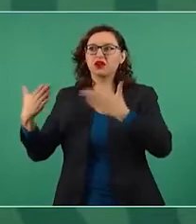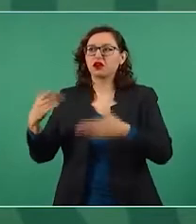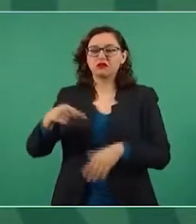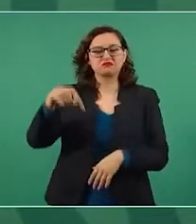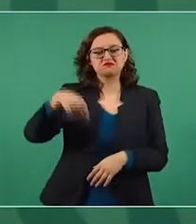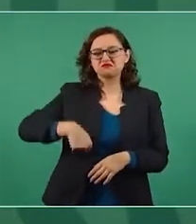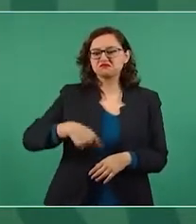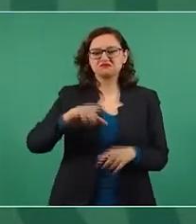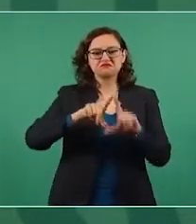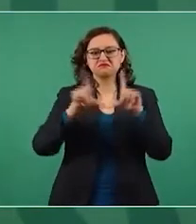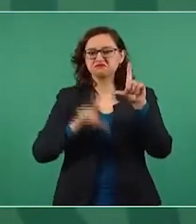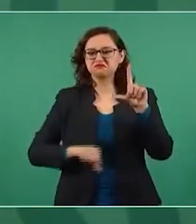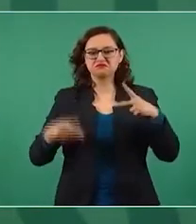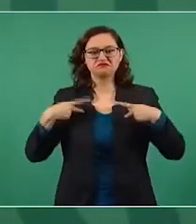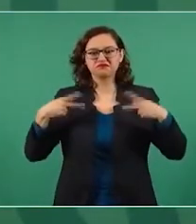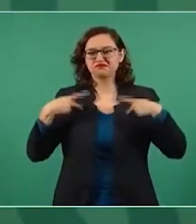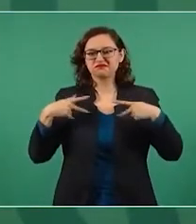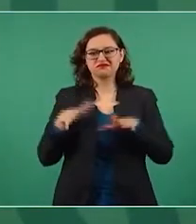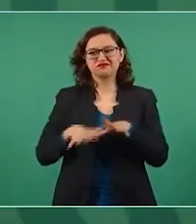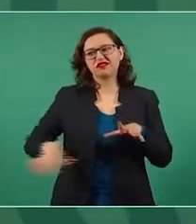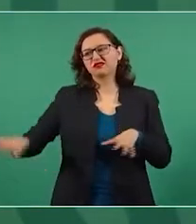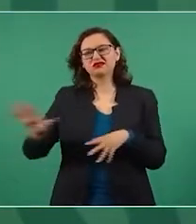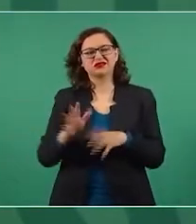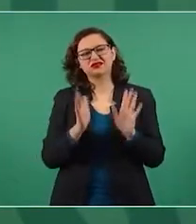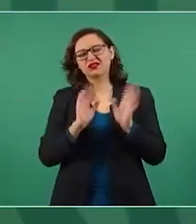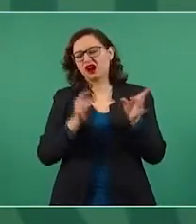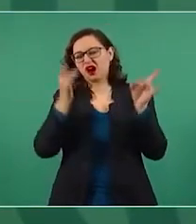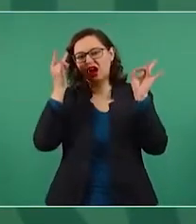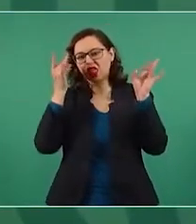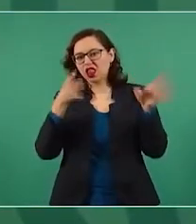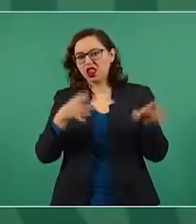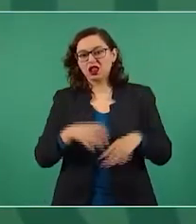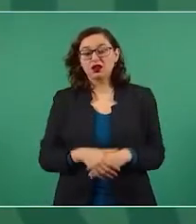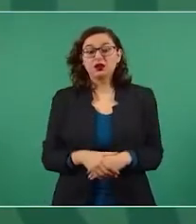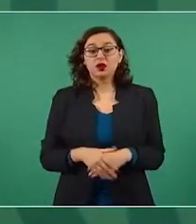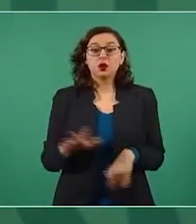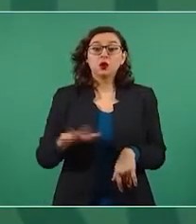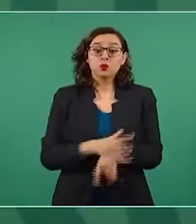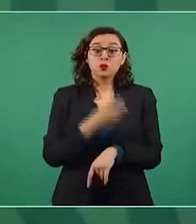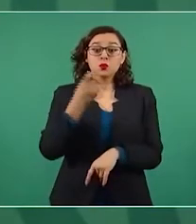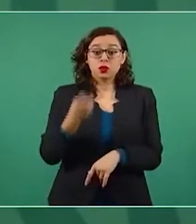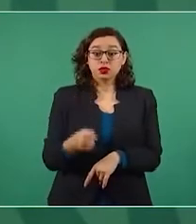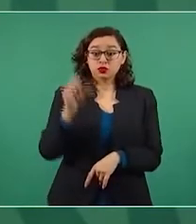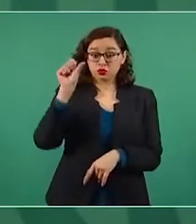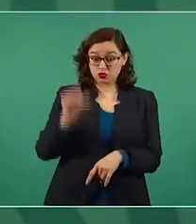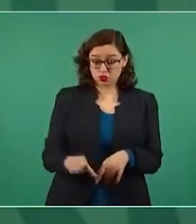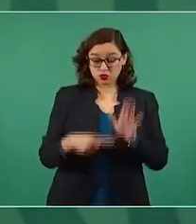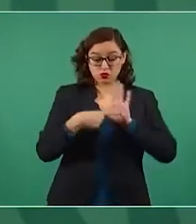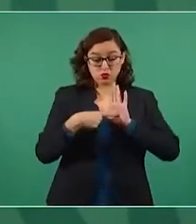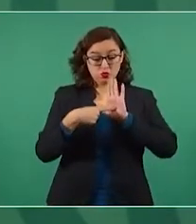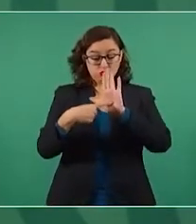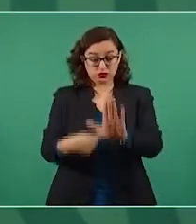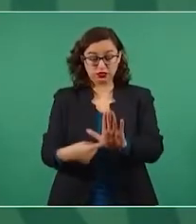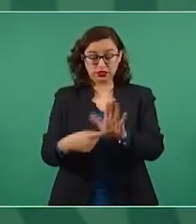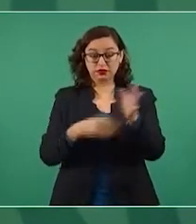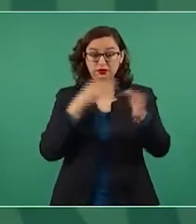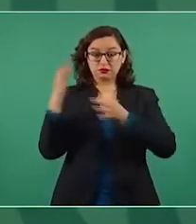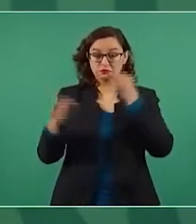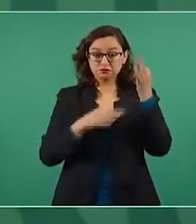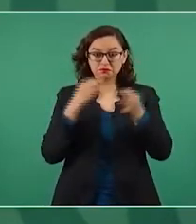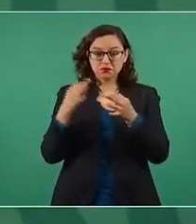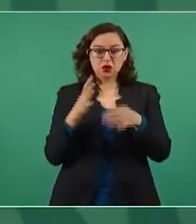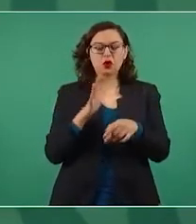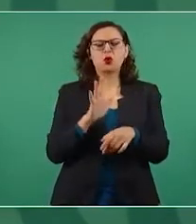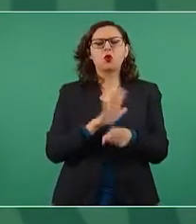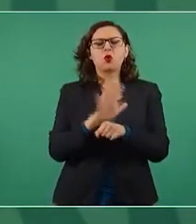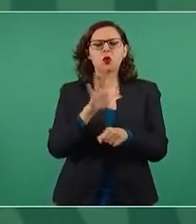el último año. Los criterios para presentar este día las noticias que a continuación veremos son las publicaciones que más rápido